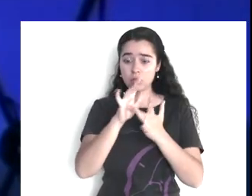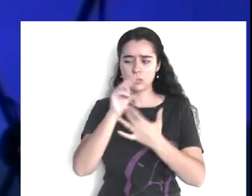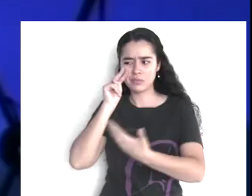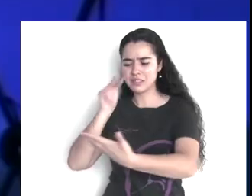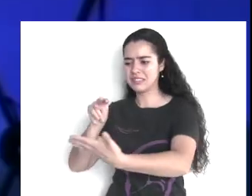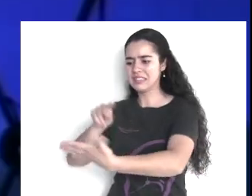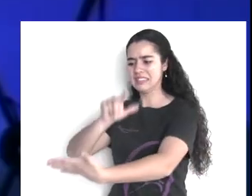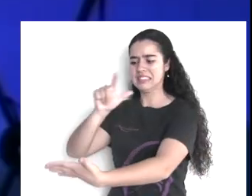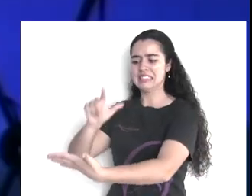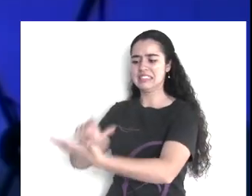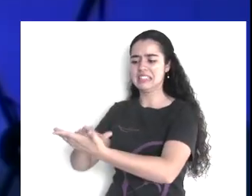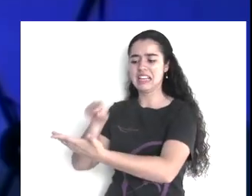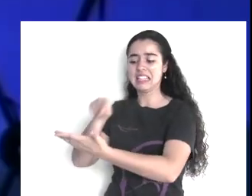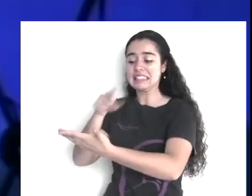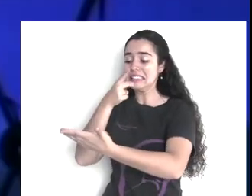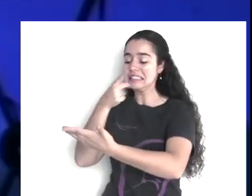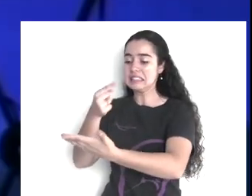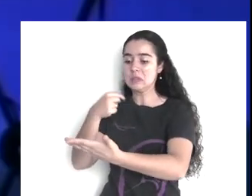¿Cierto?